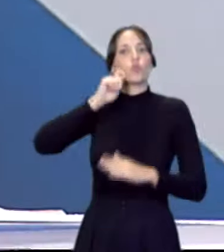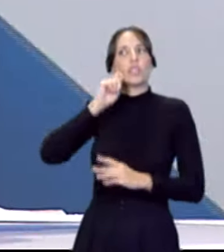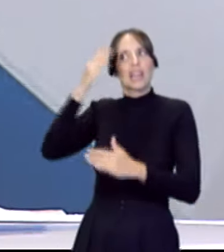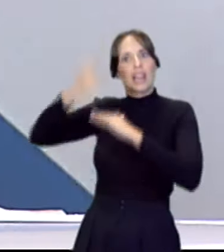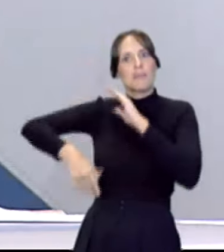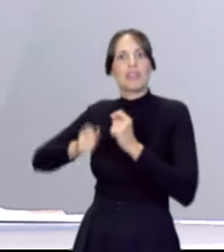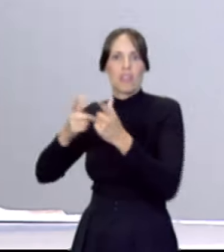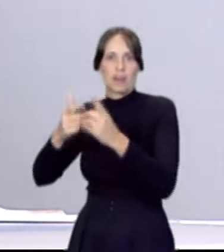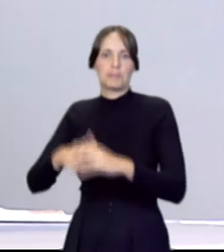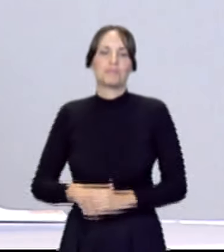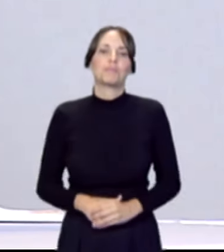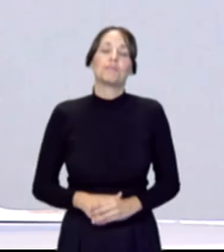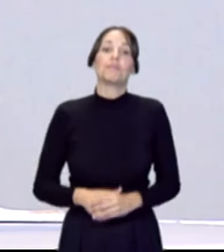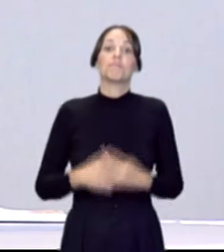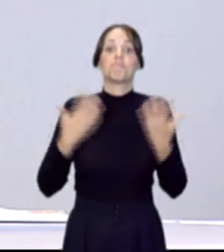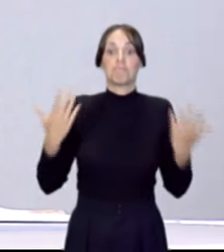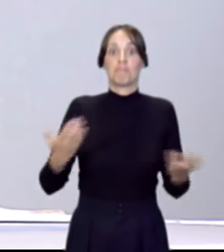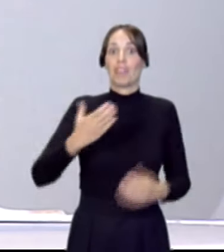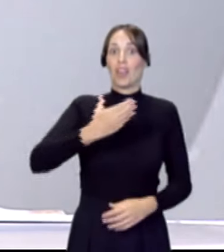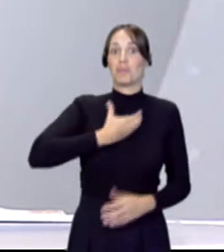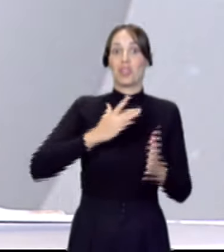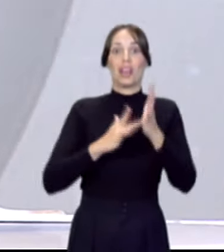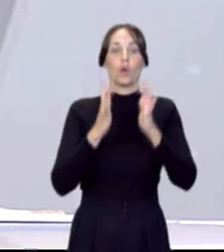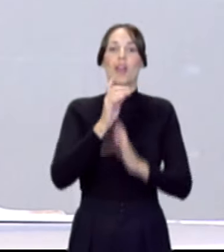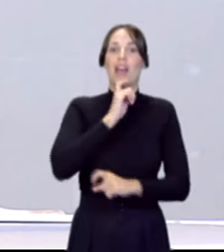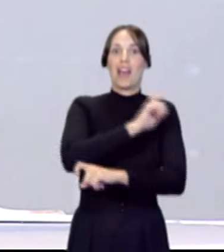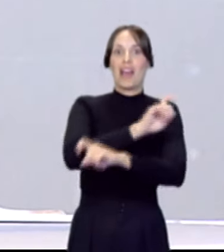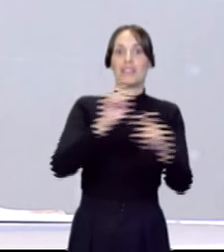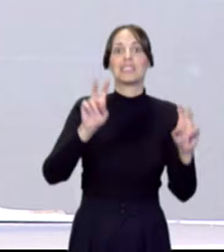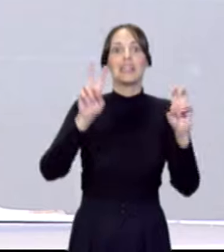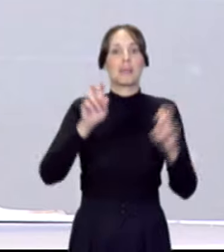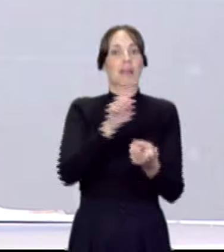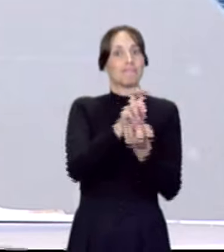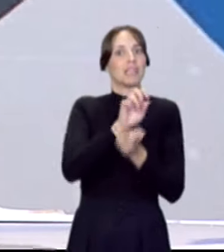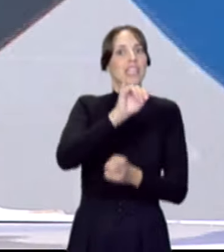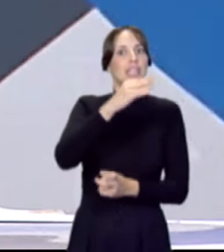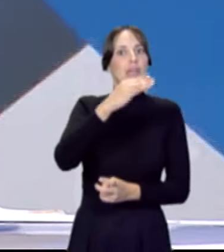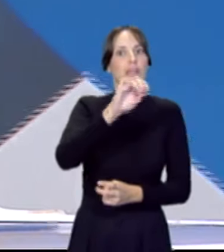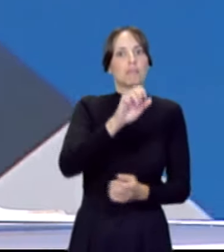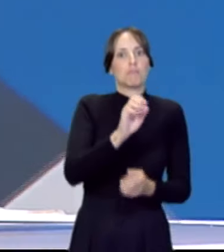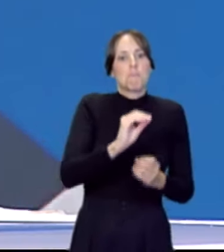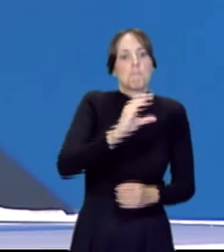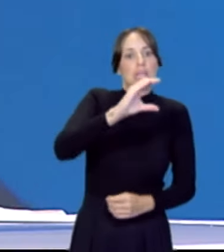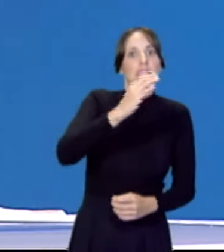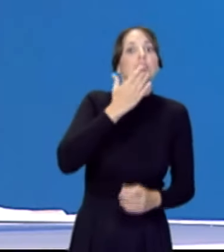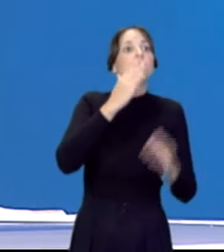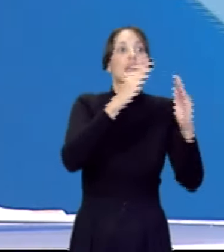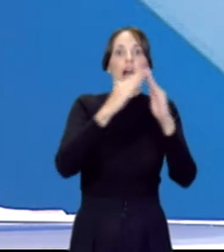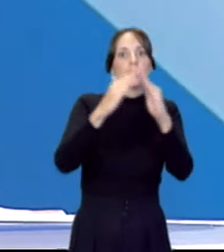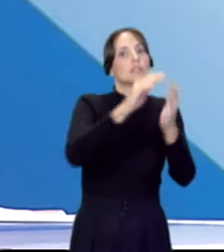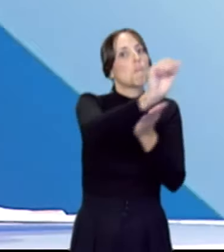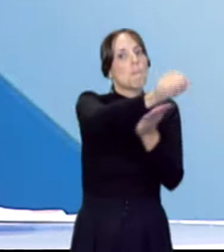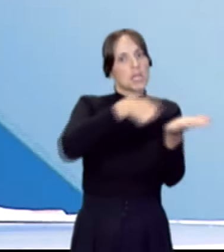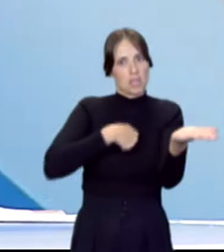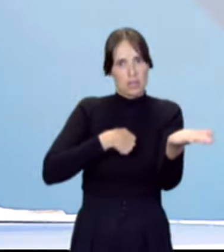Bueno, pues a todas estas el Ayuntamiento de La Laguna ha anunciado el incremento del impuesto sobre bienes inmuebles, el IBI, para las viviendas que estén vacías en el municipio,